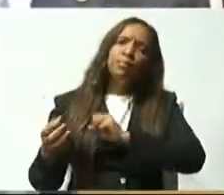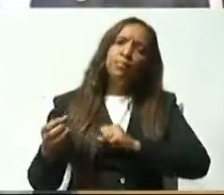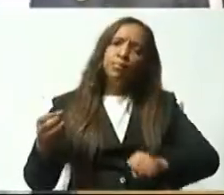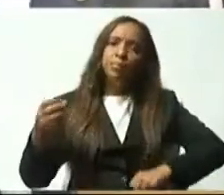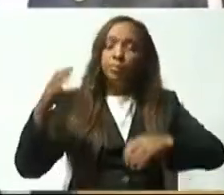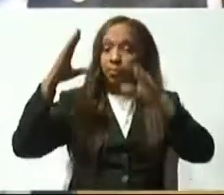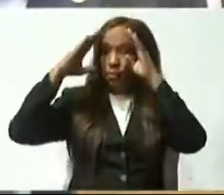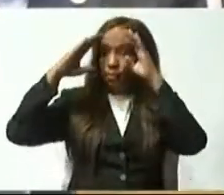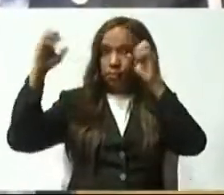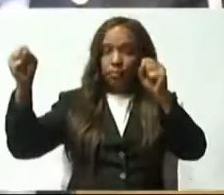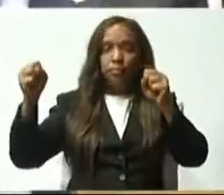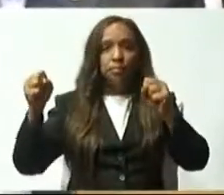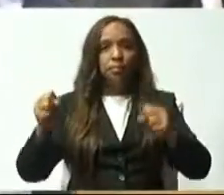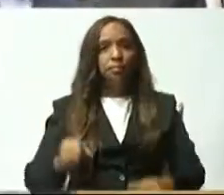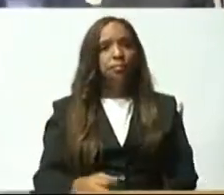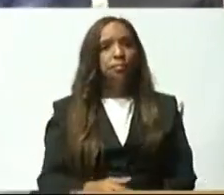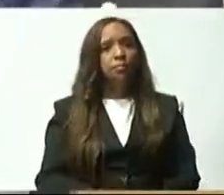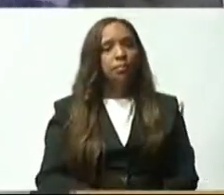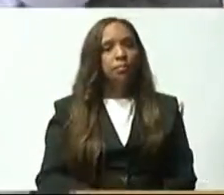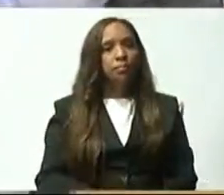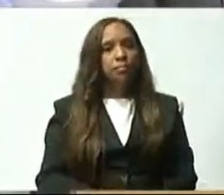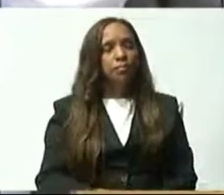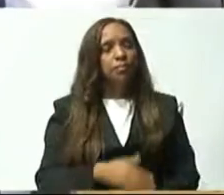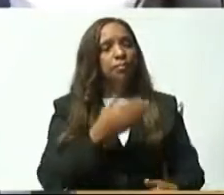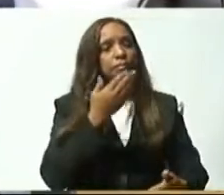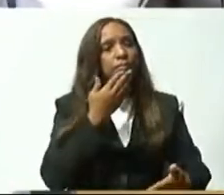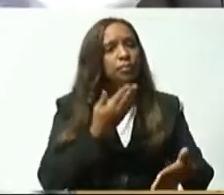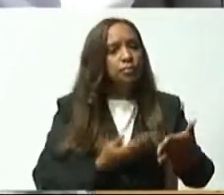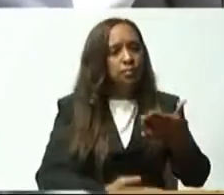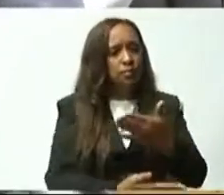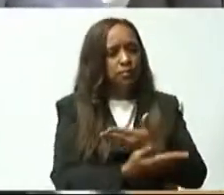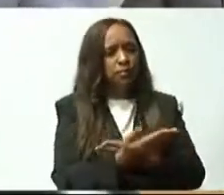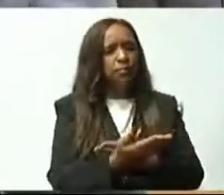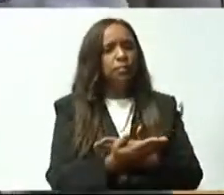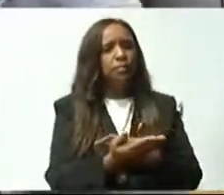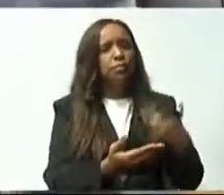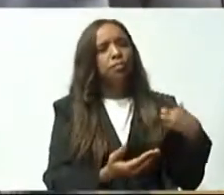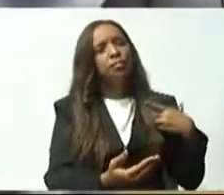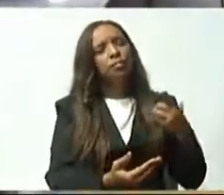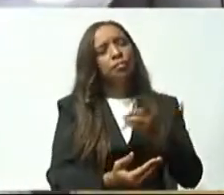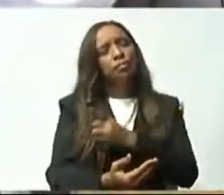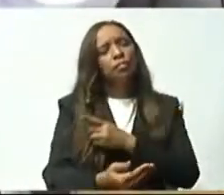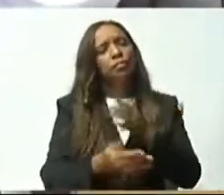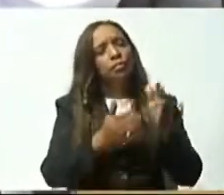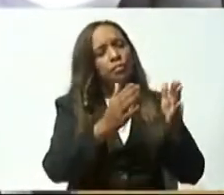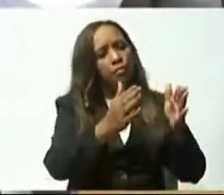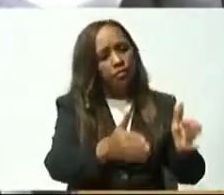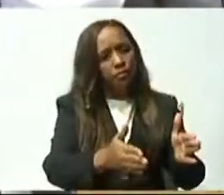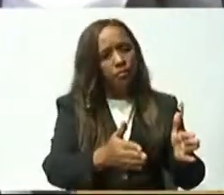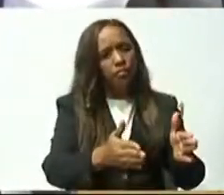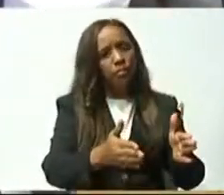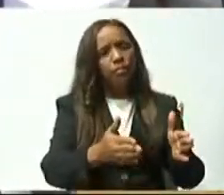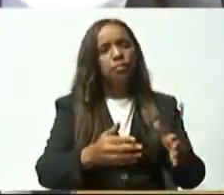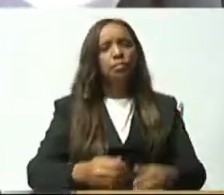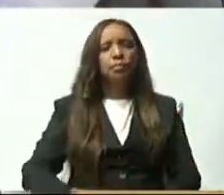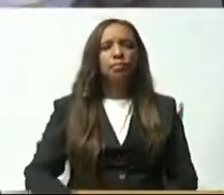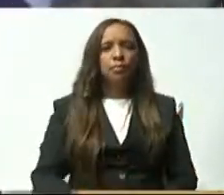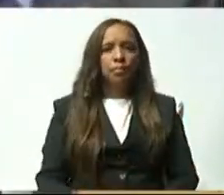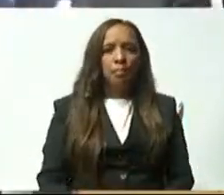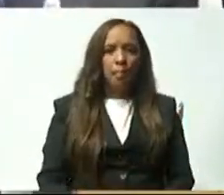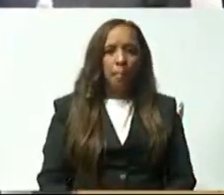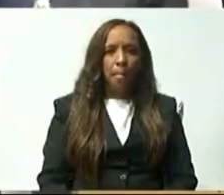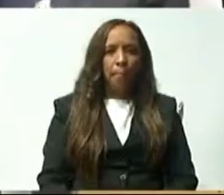La intervención que ha hecho el diputado Nelson Malmolejo